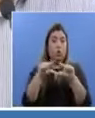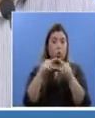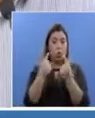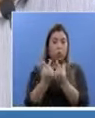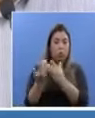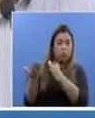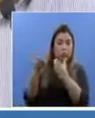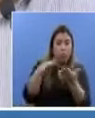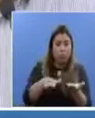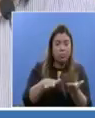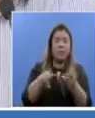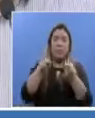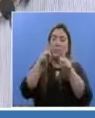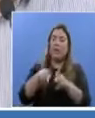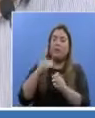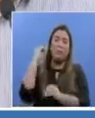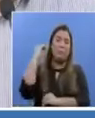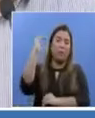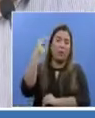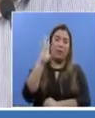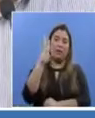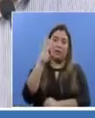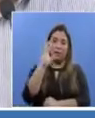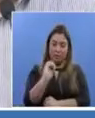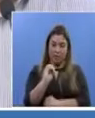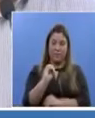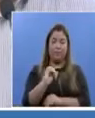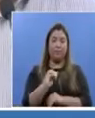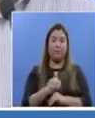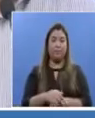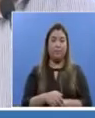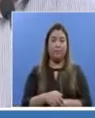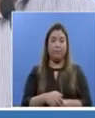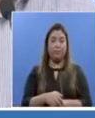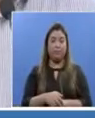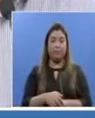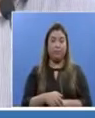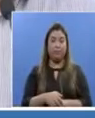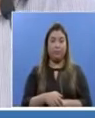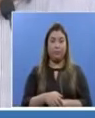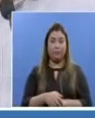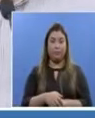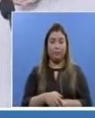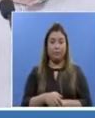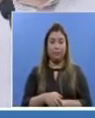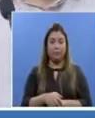fallecimiento, la gran mayoría, con una tasa de letalidad más alta en ese grupo de edad de mayores de 60 años.